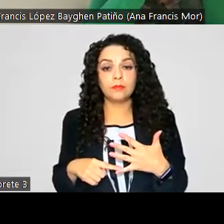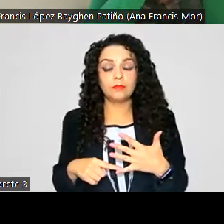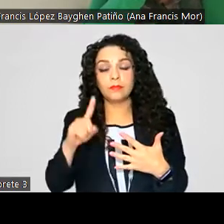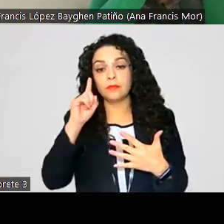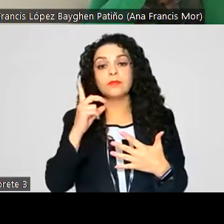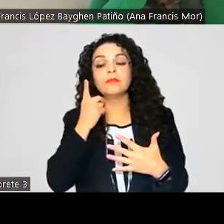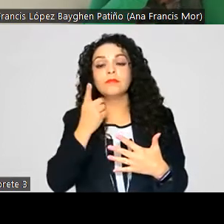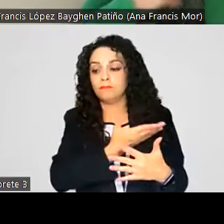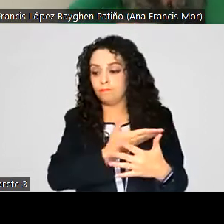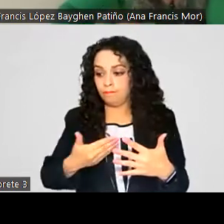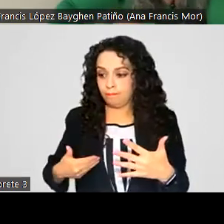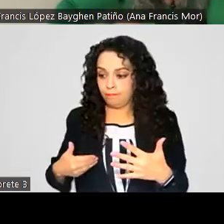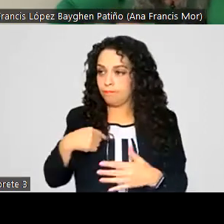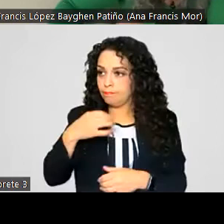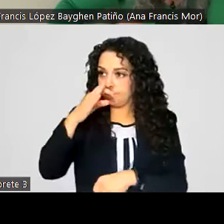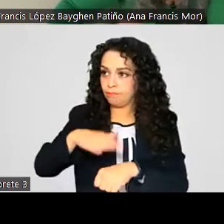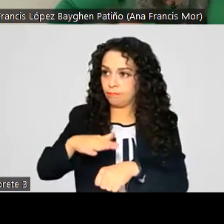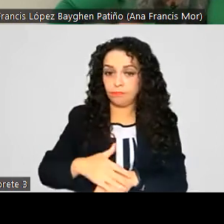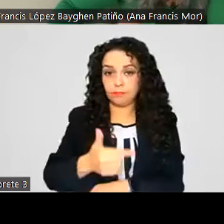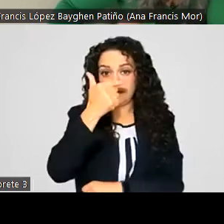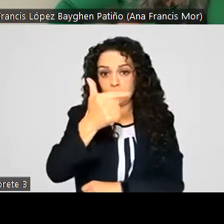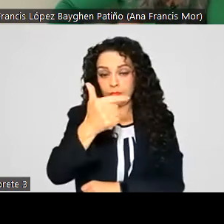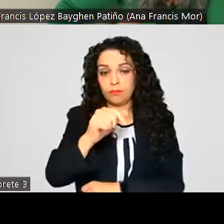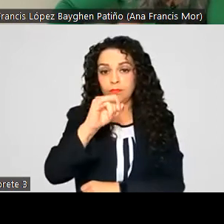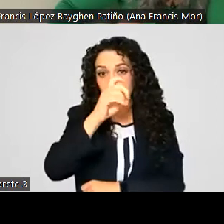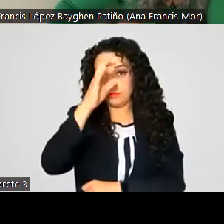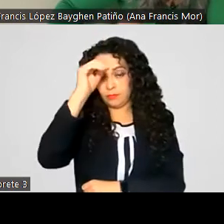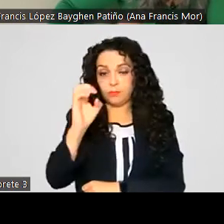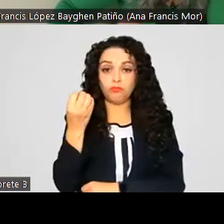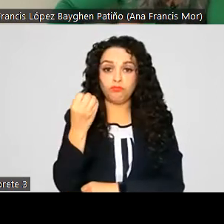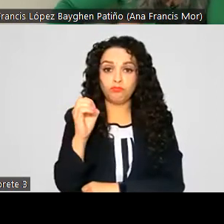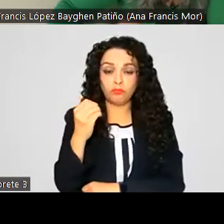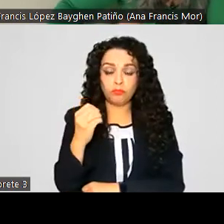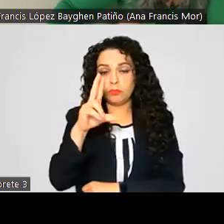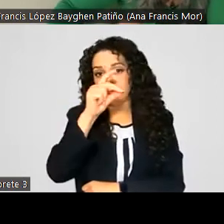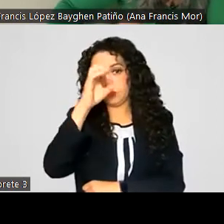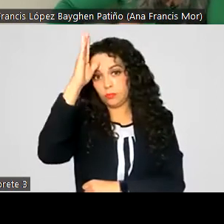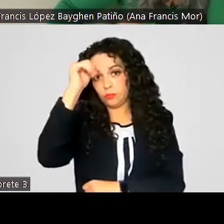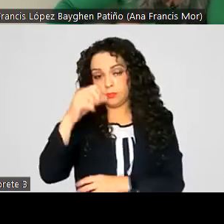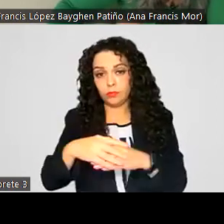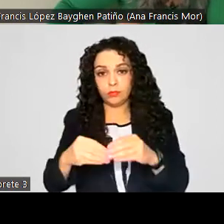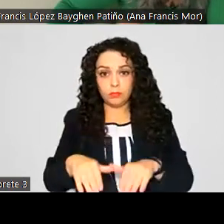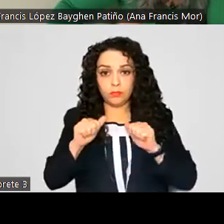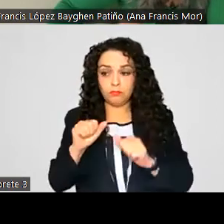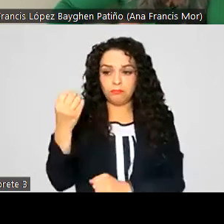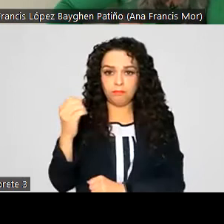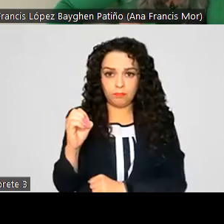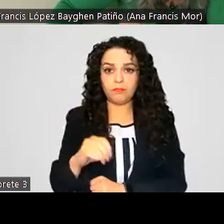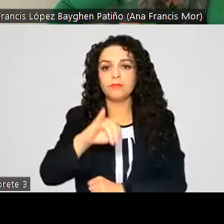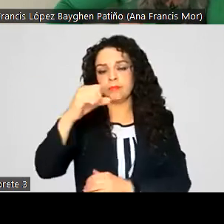Diputada Presidenta, hay siete votos a favor, cero en contra y cero abstenciones. Está aprobado el